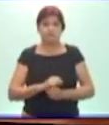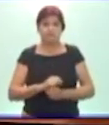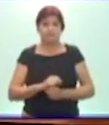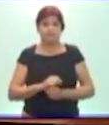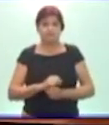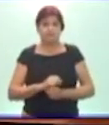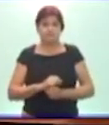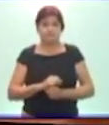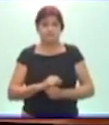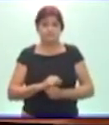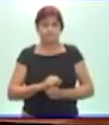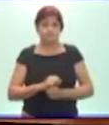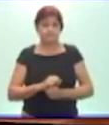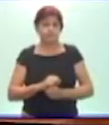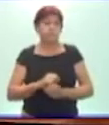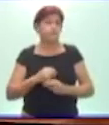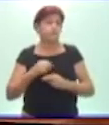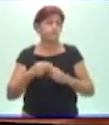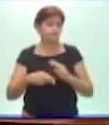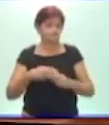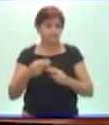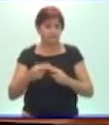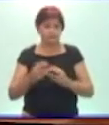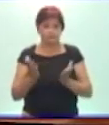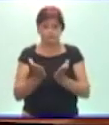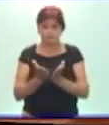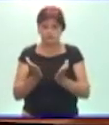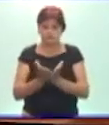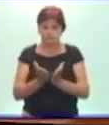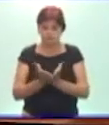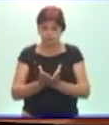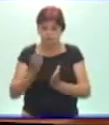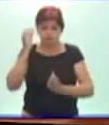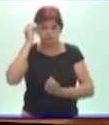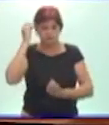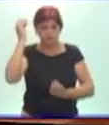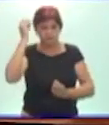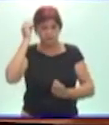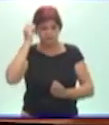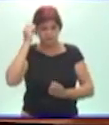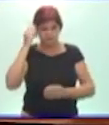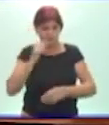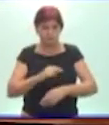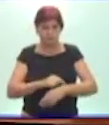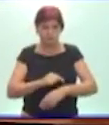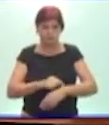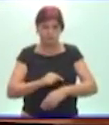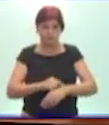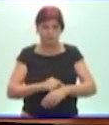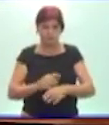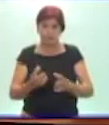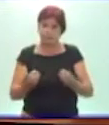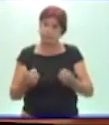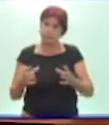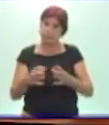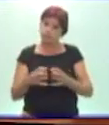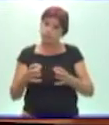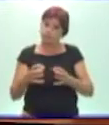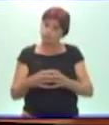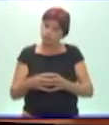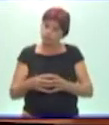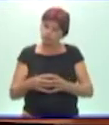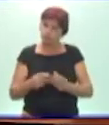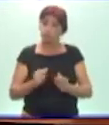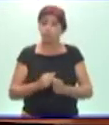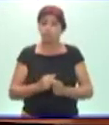hemos hecho varios estudios y reconocemos que en este tiempo hay muchos grupos vulnerables y unos sin duda son